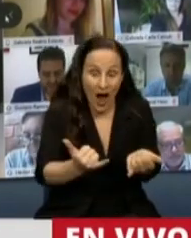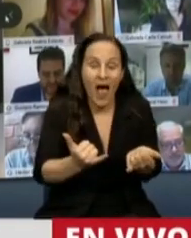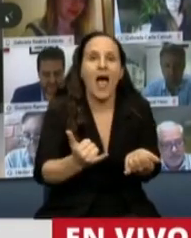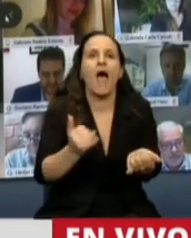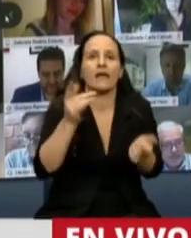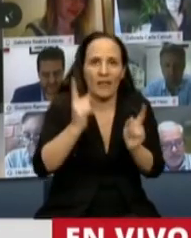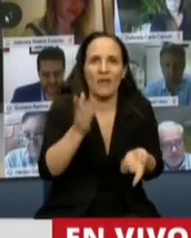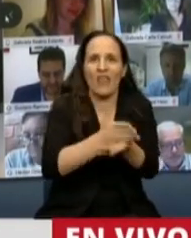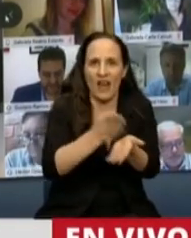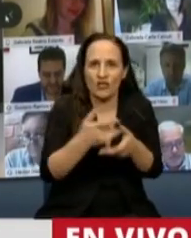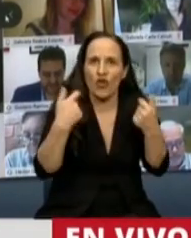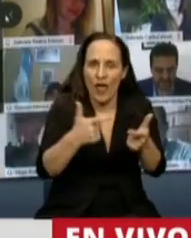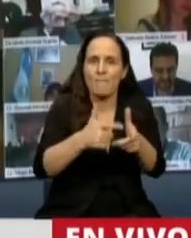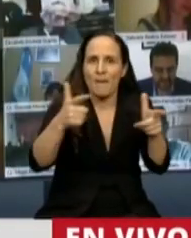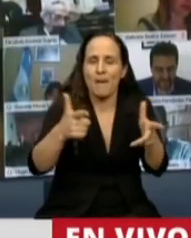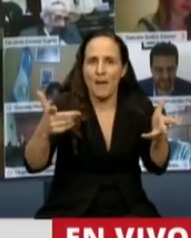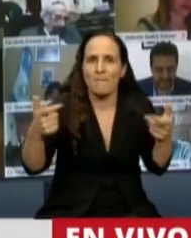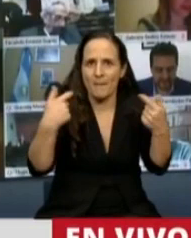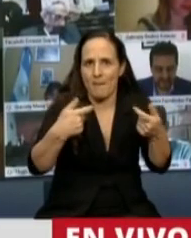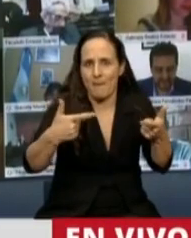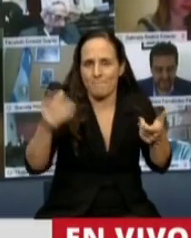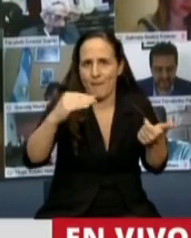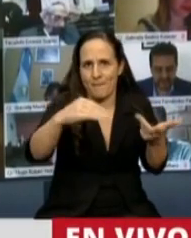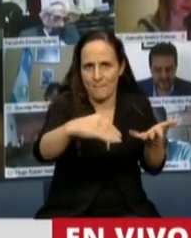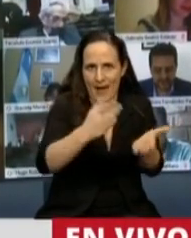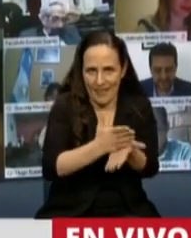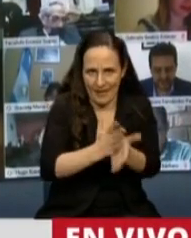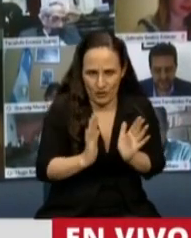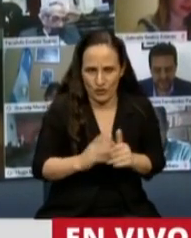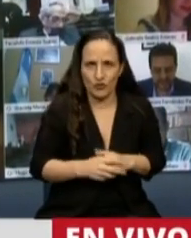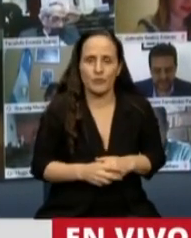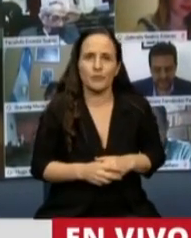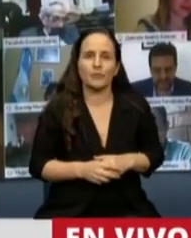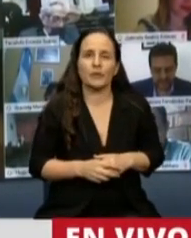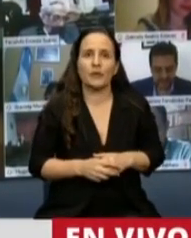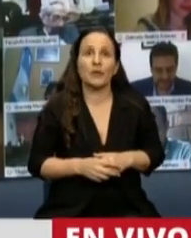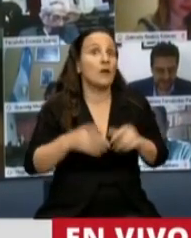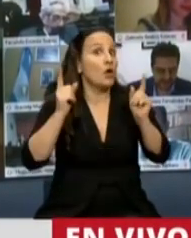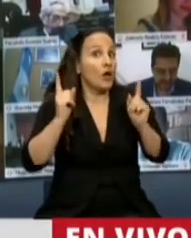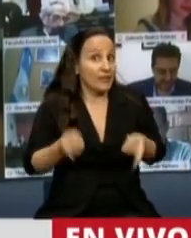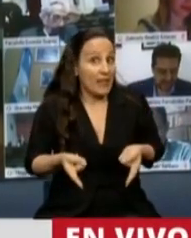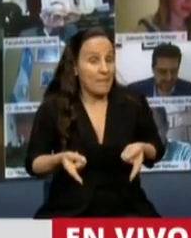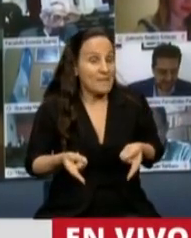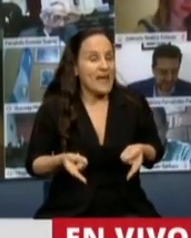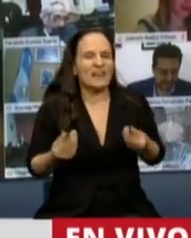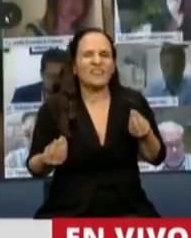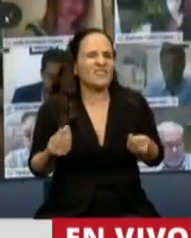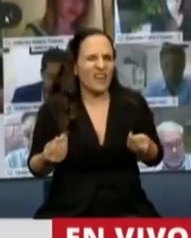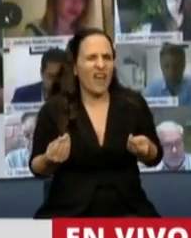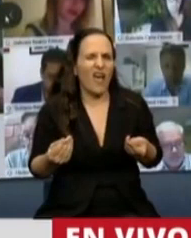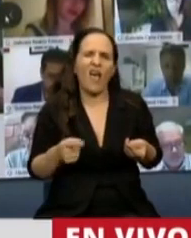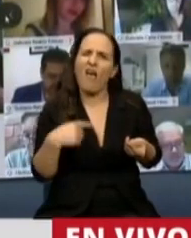protegerlos dentro de todo lo que podamos y lo que debemos hacer. Pero también el desafío de no tener que estar